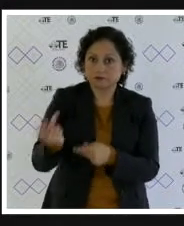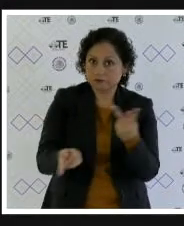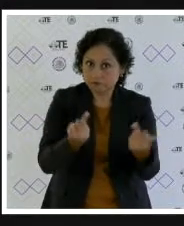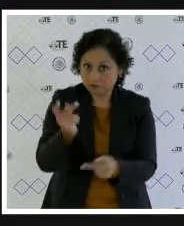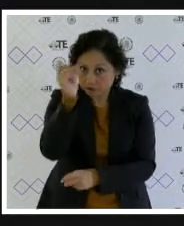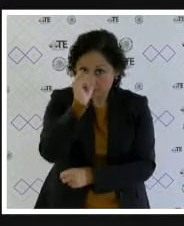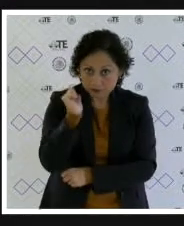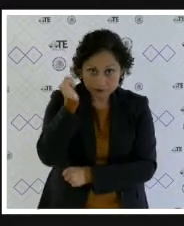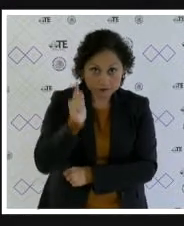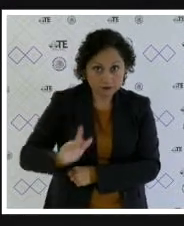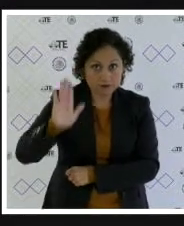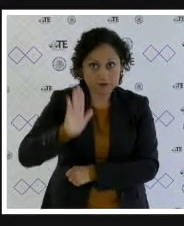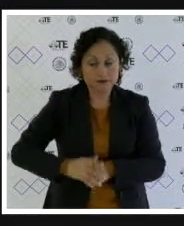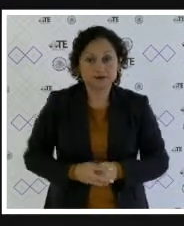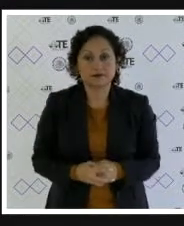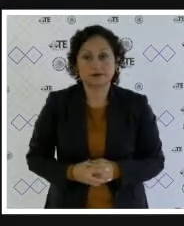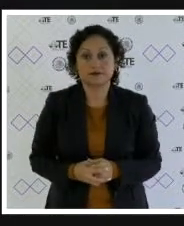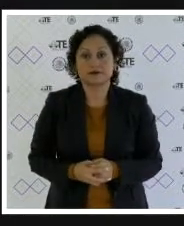hacer uso de la palabra.